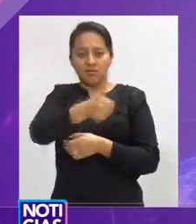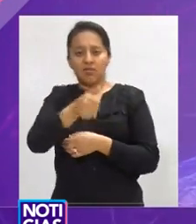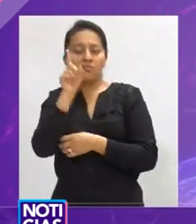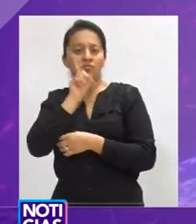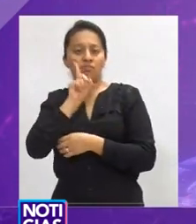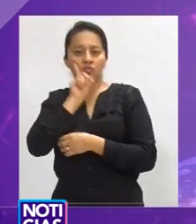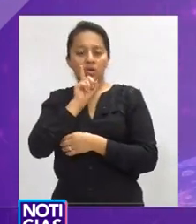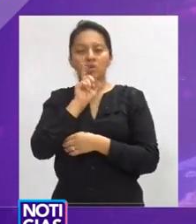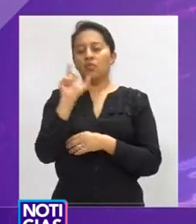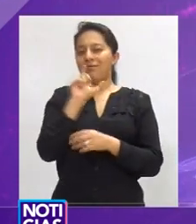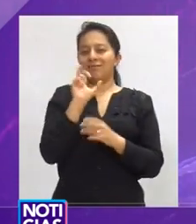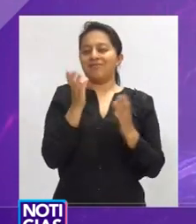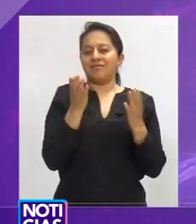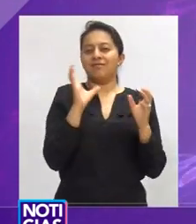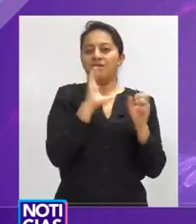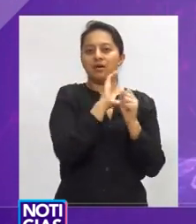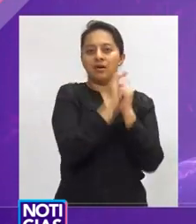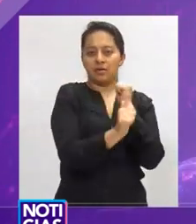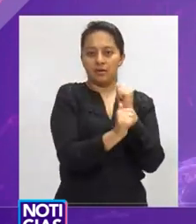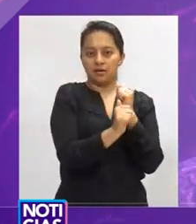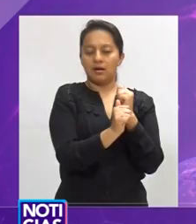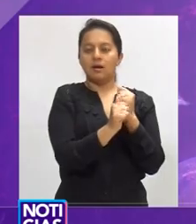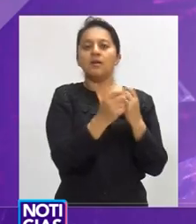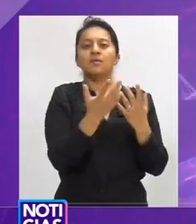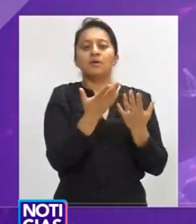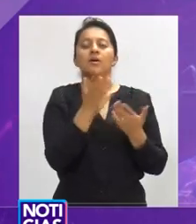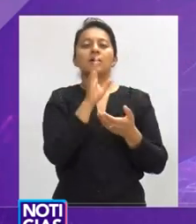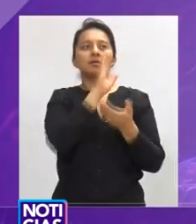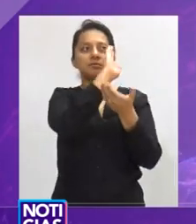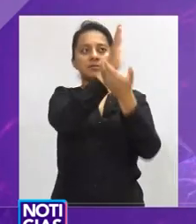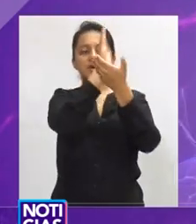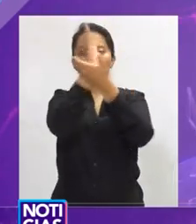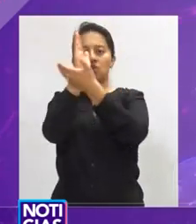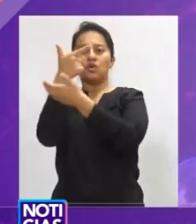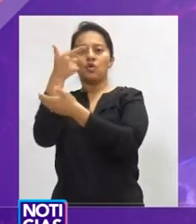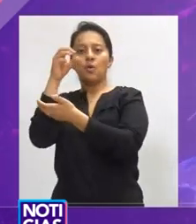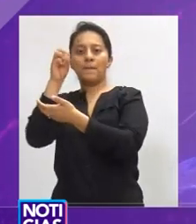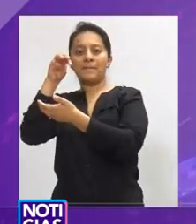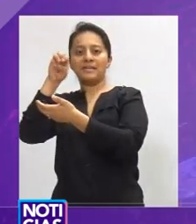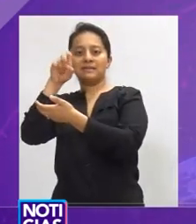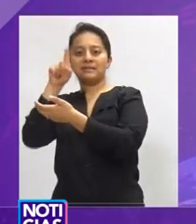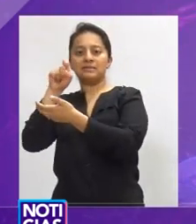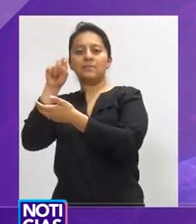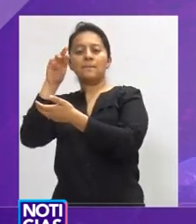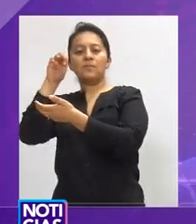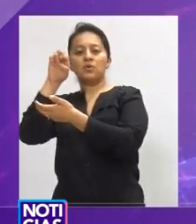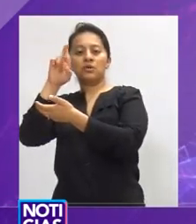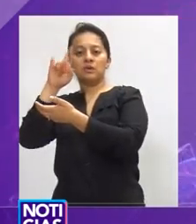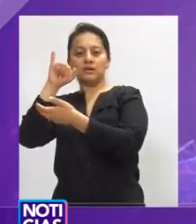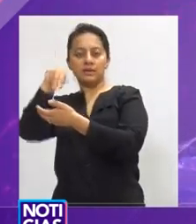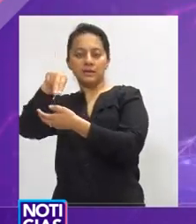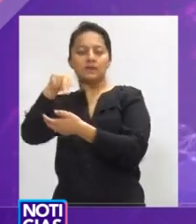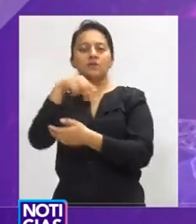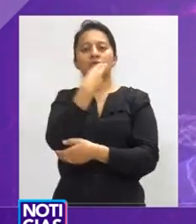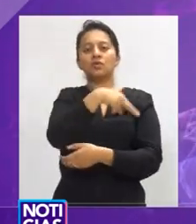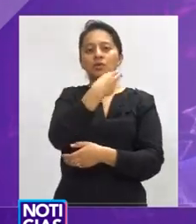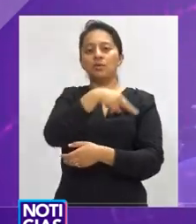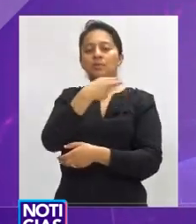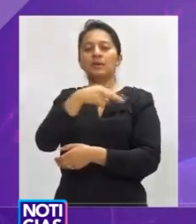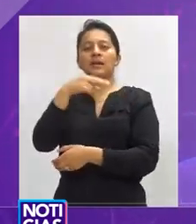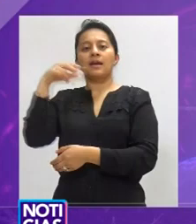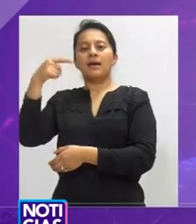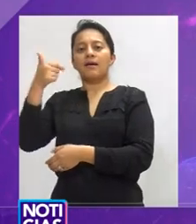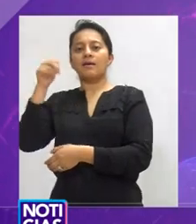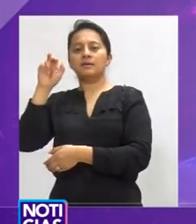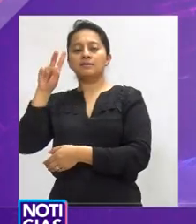Cultural Manuel Gómez Morín, María de Lourdes García Acevedo, coordinadora del Frente Feminista Nacional, exigió que el sistema de justicia en